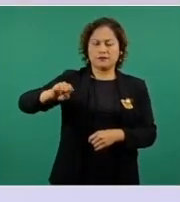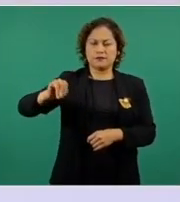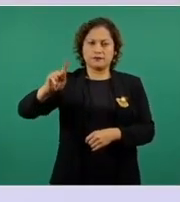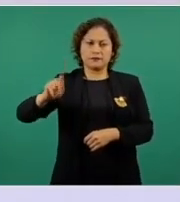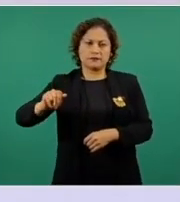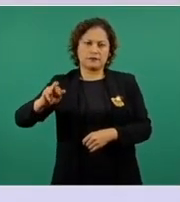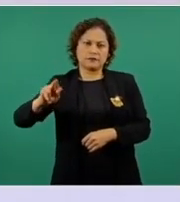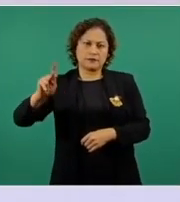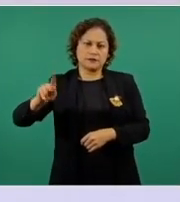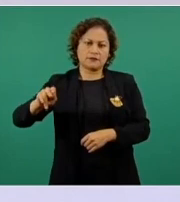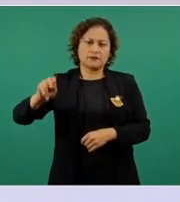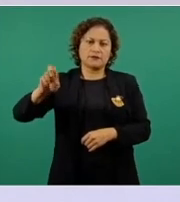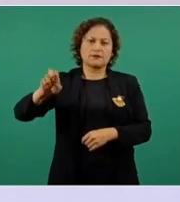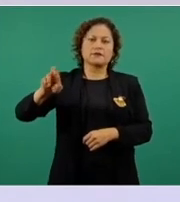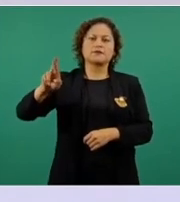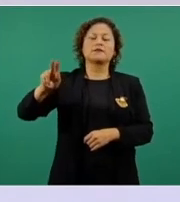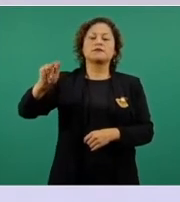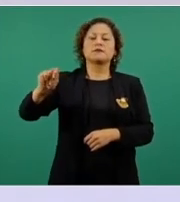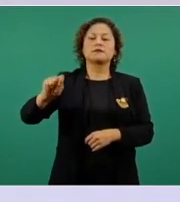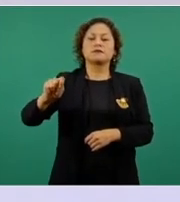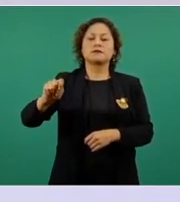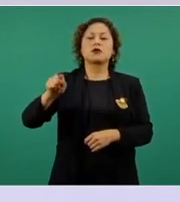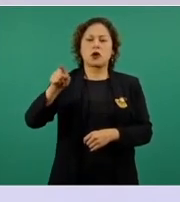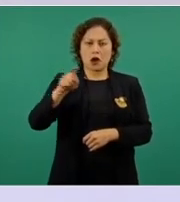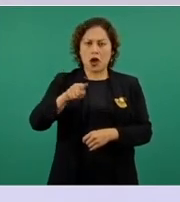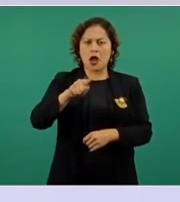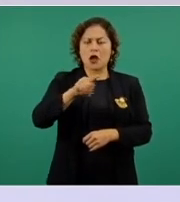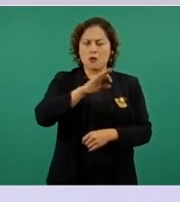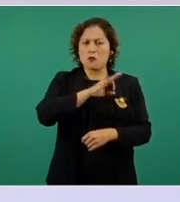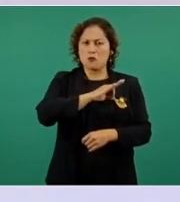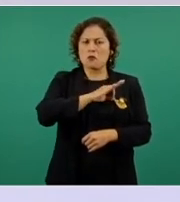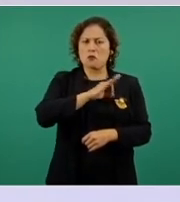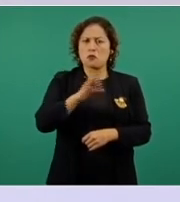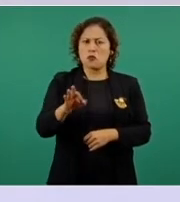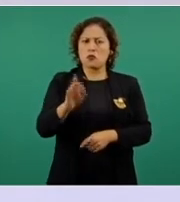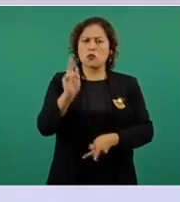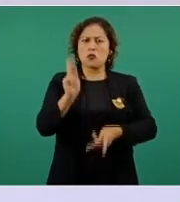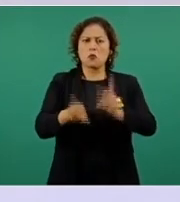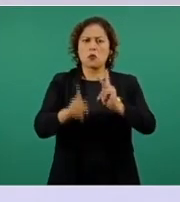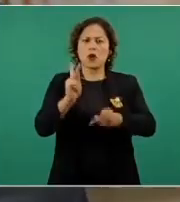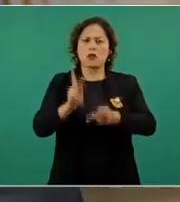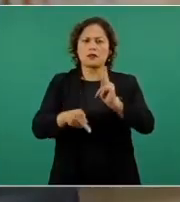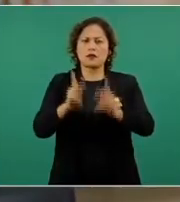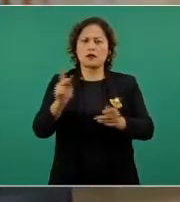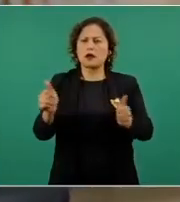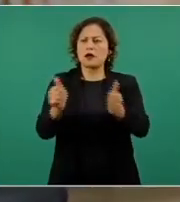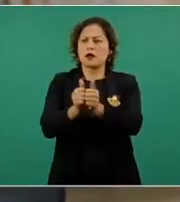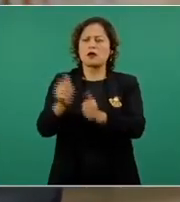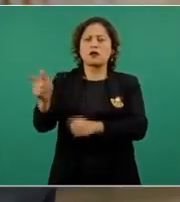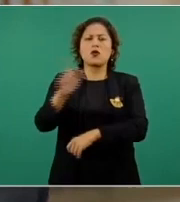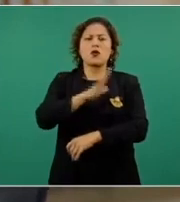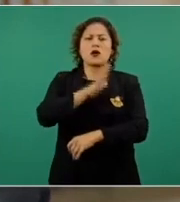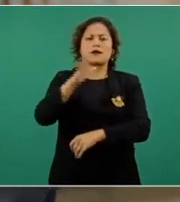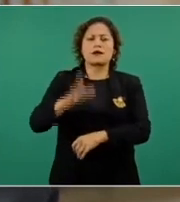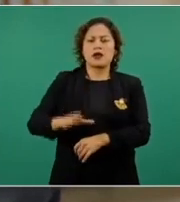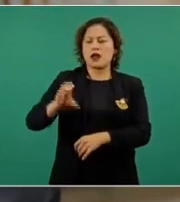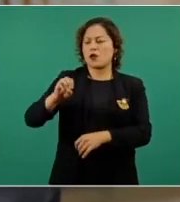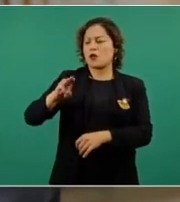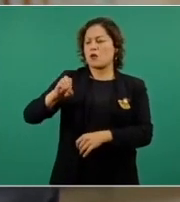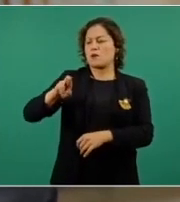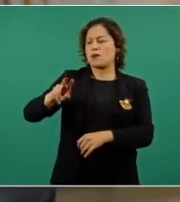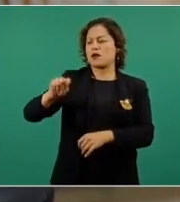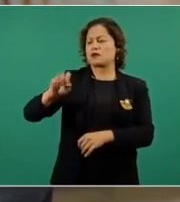quien supo entenderse con el general Omar Torrijos